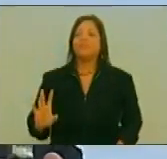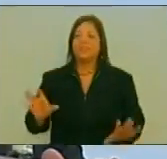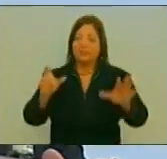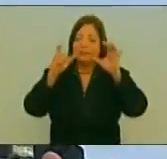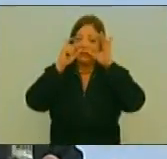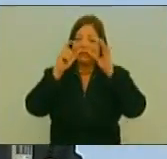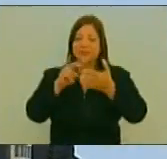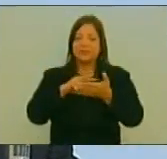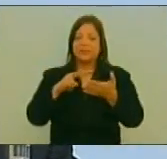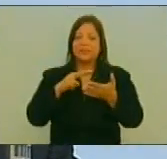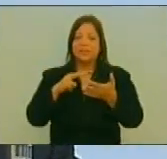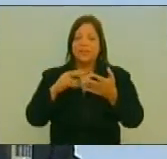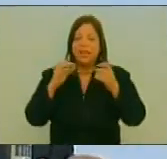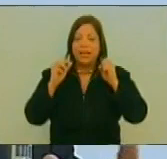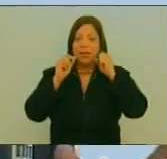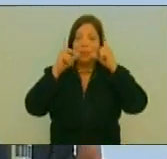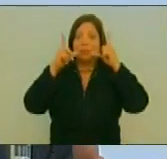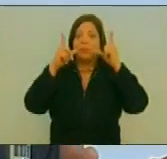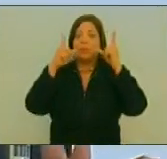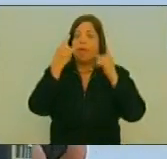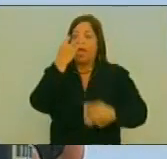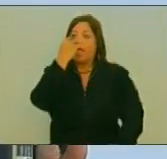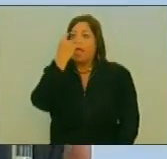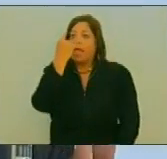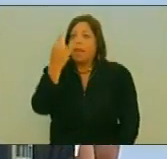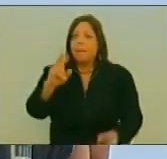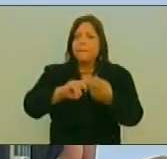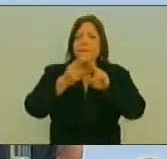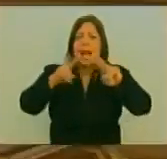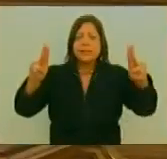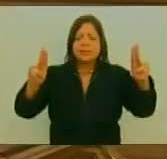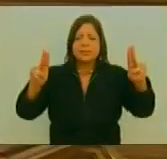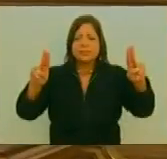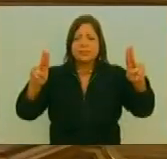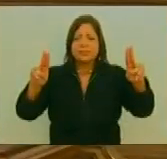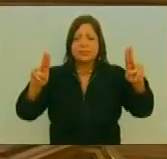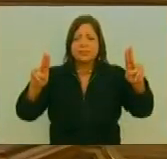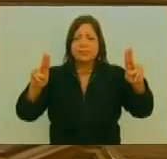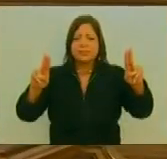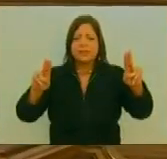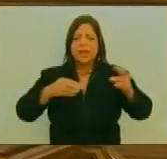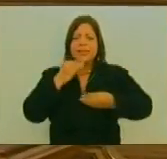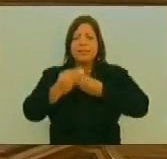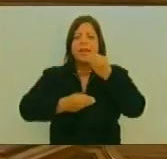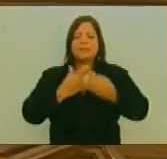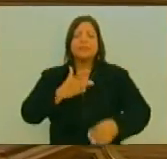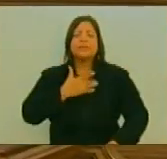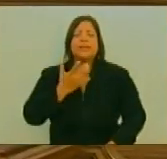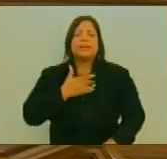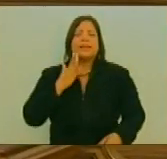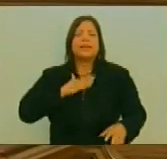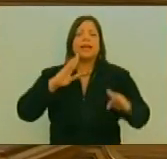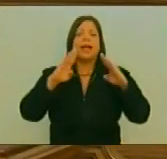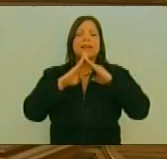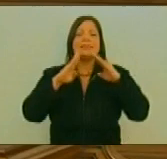Es alucinante Como la paz Te hace sentir En casa